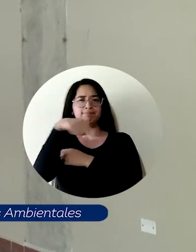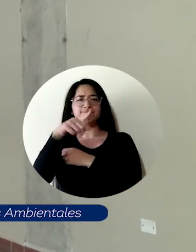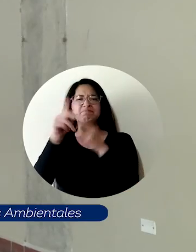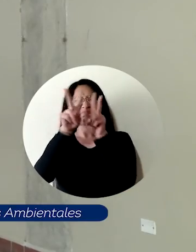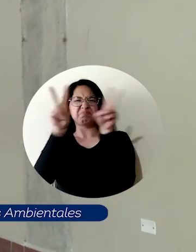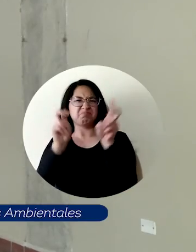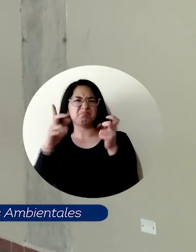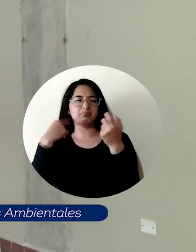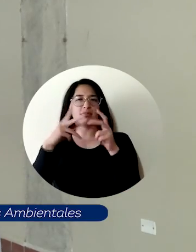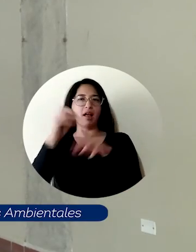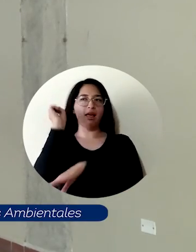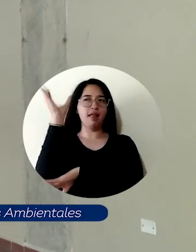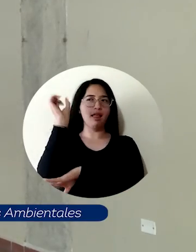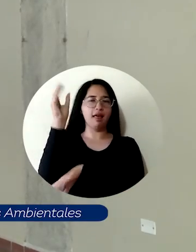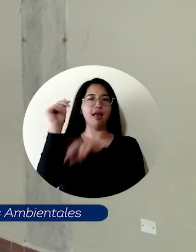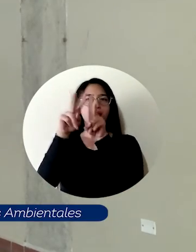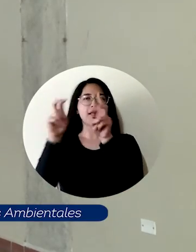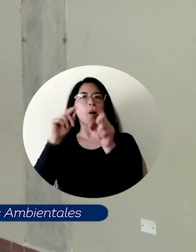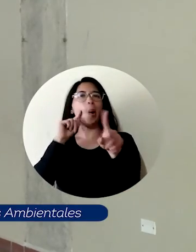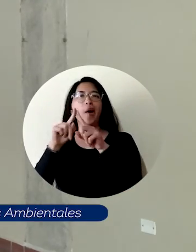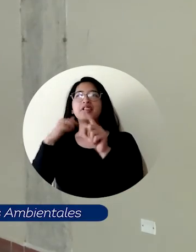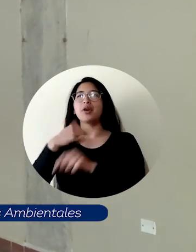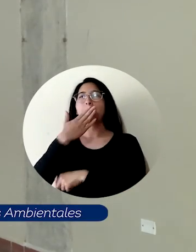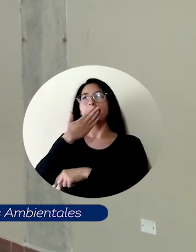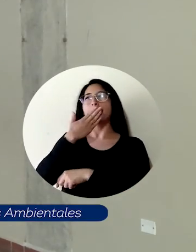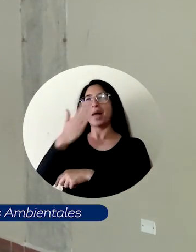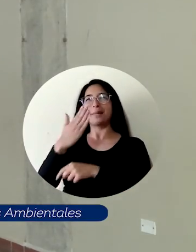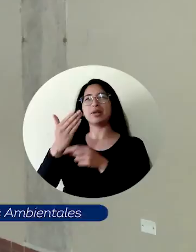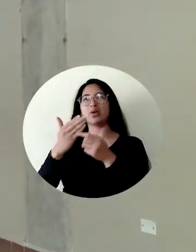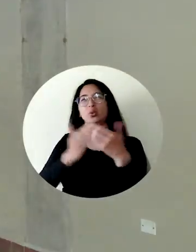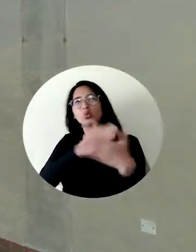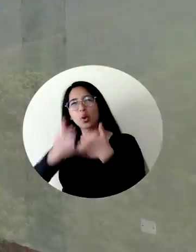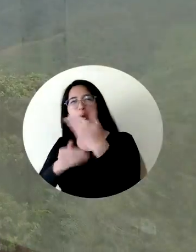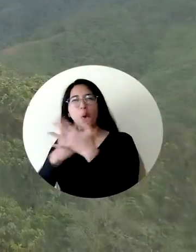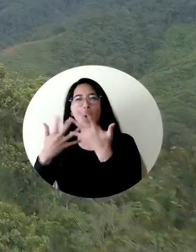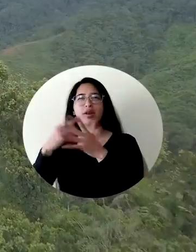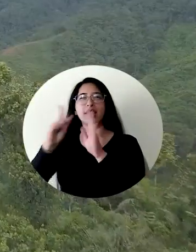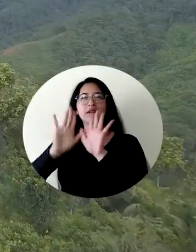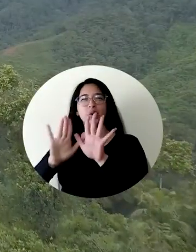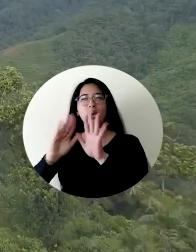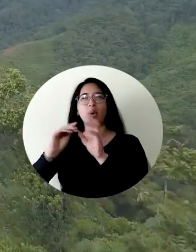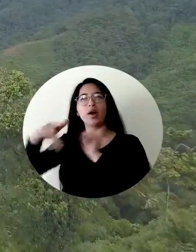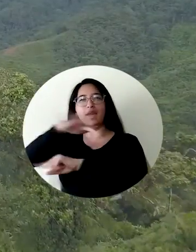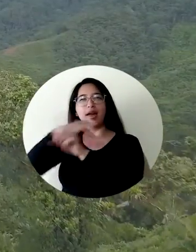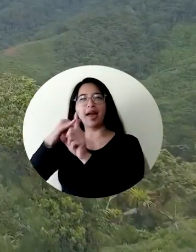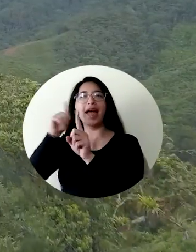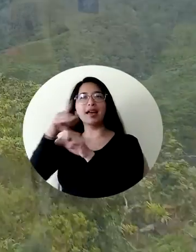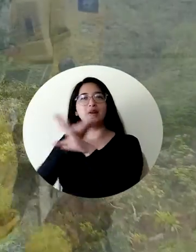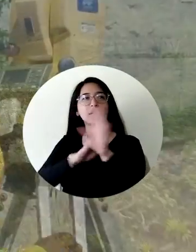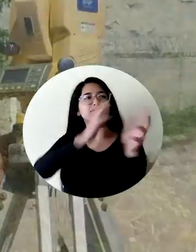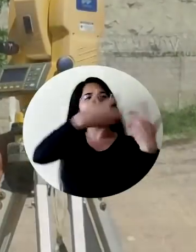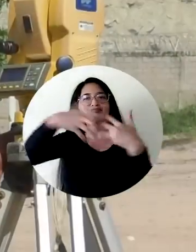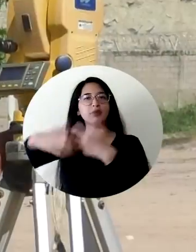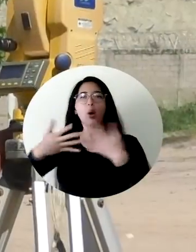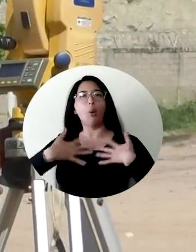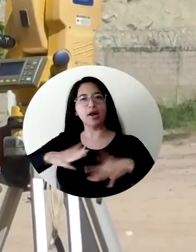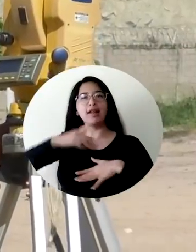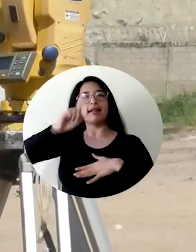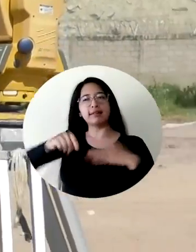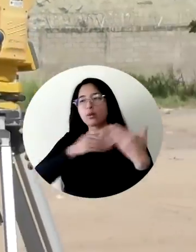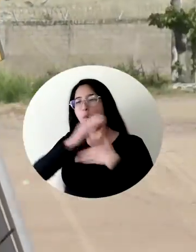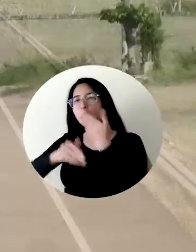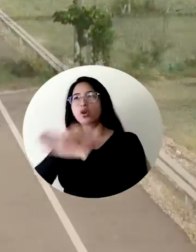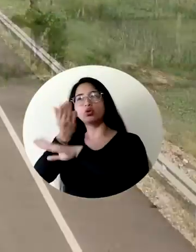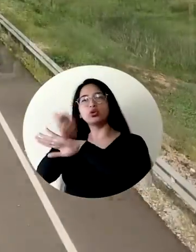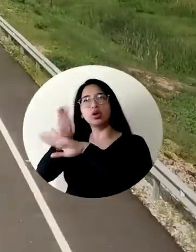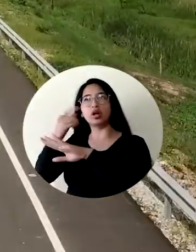Bueno, la charla principalmente se refirió al tema de licenciamiento ambiental que es el que lleva toda empresa para poder ejecutar